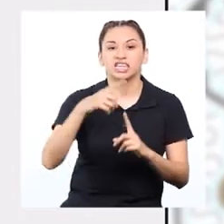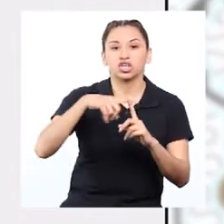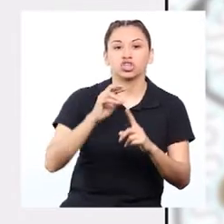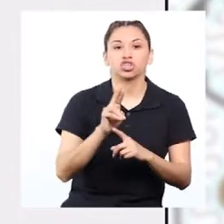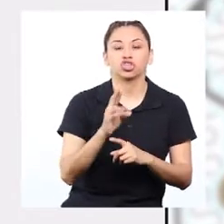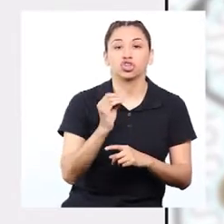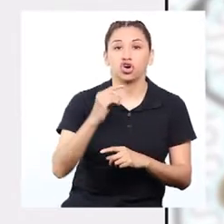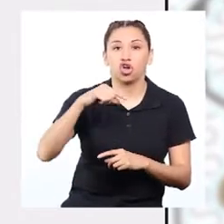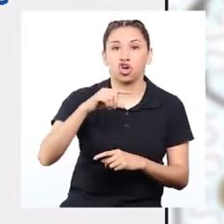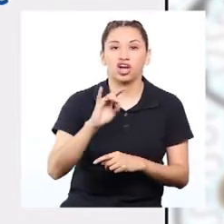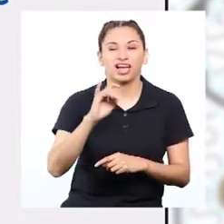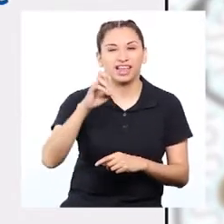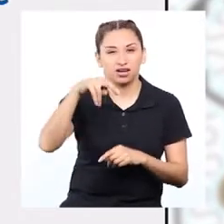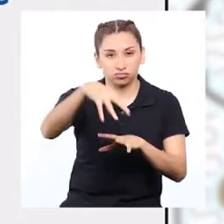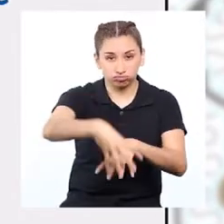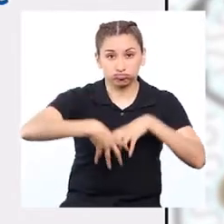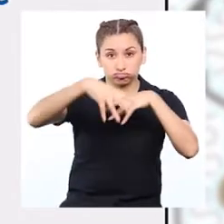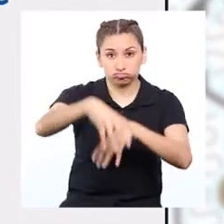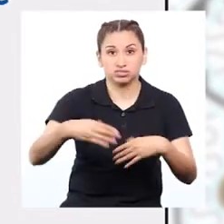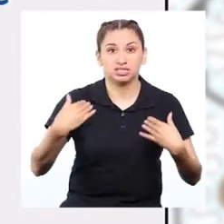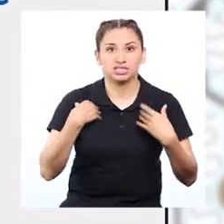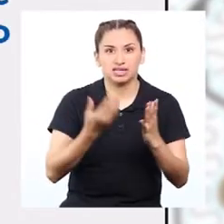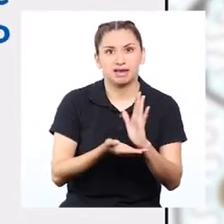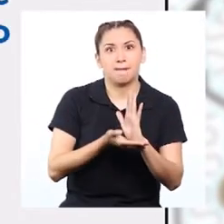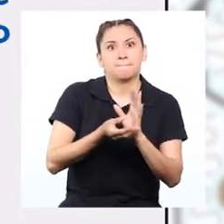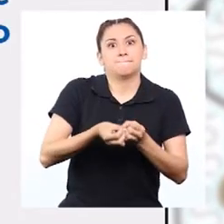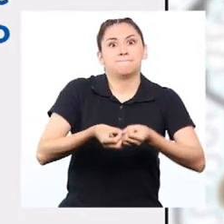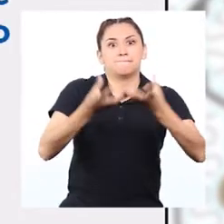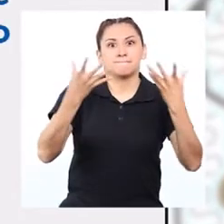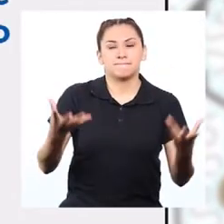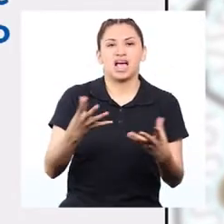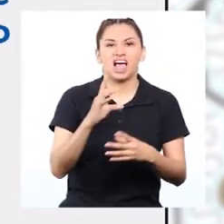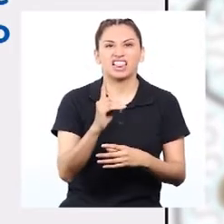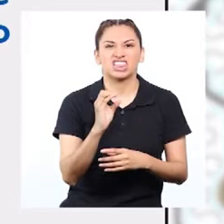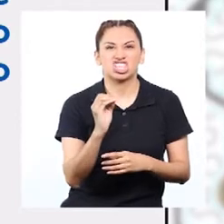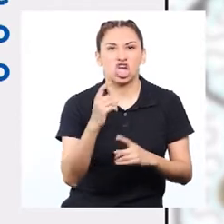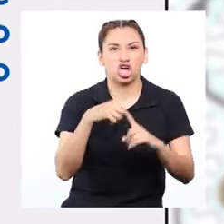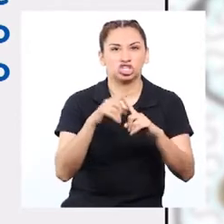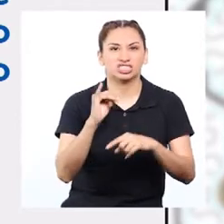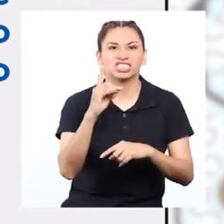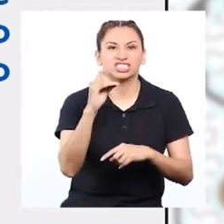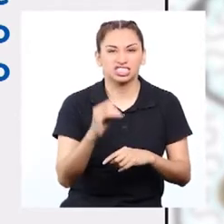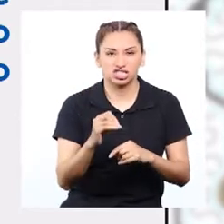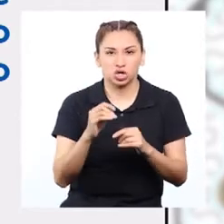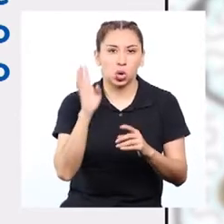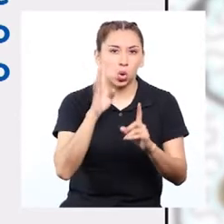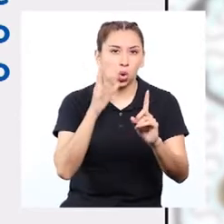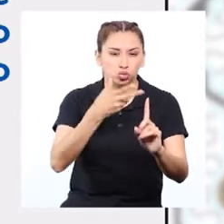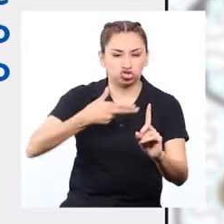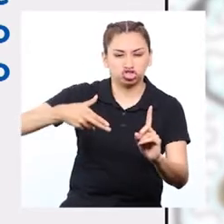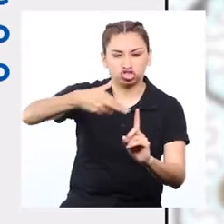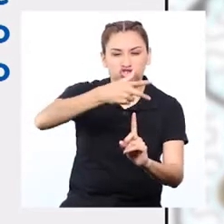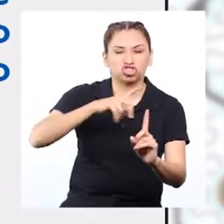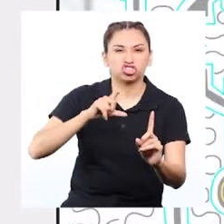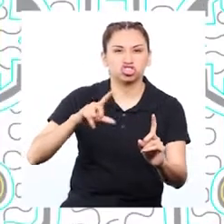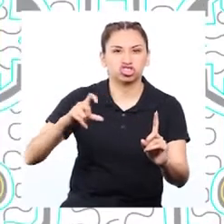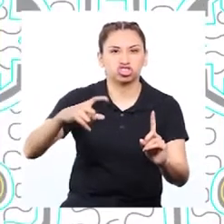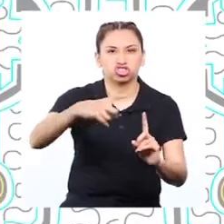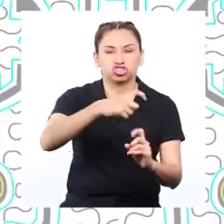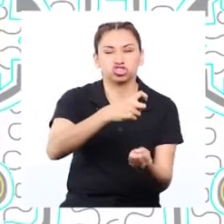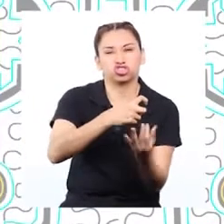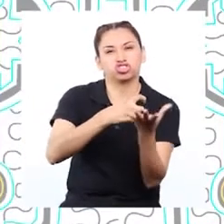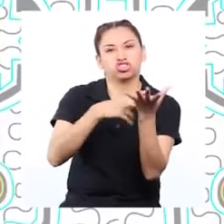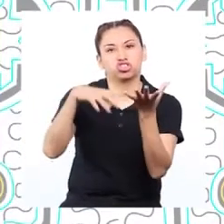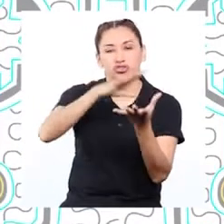nitrogenados en la agricultura hace que aumente la emisión de óxido nitrógeno, que es un gas de efecto invernadero. Muy